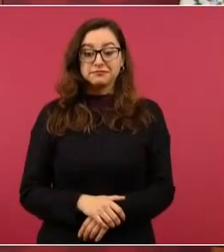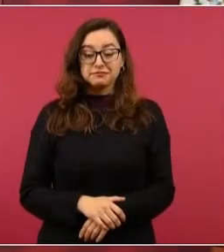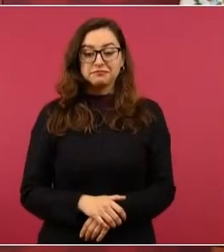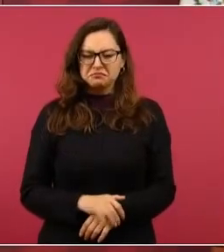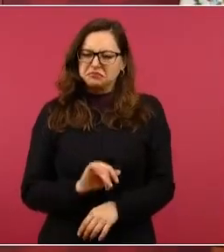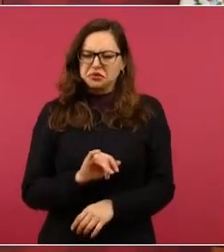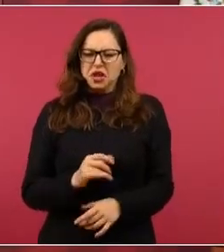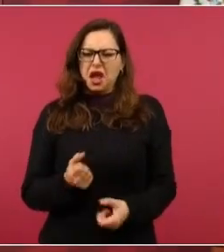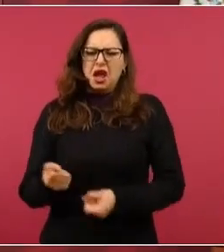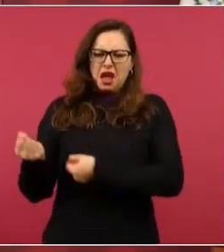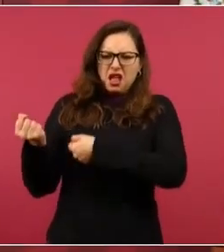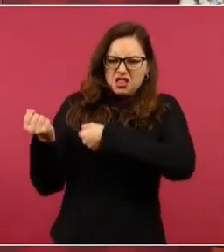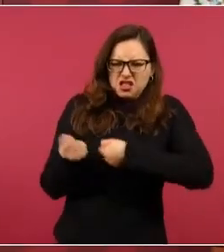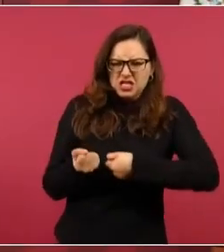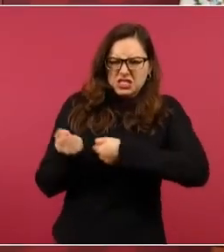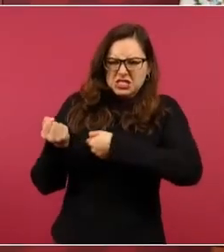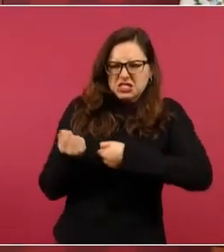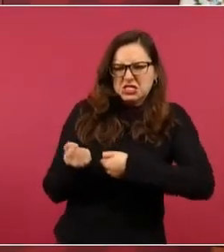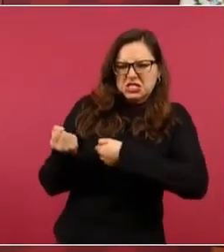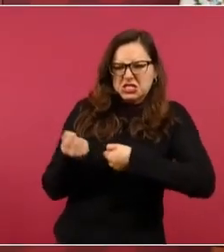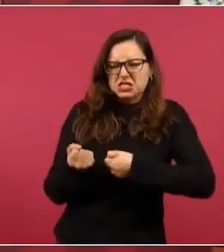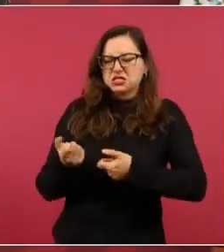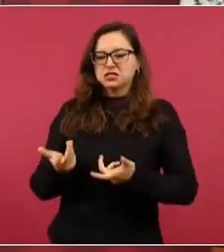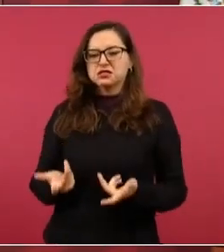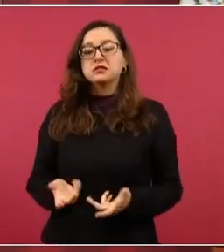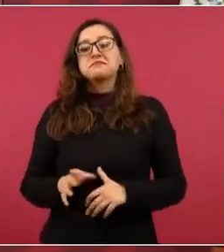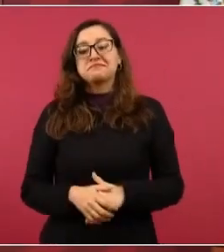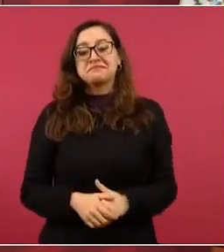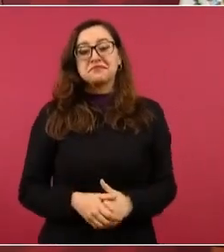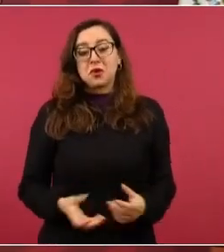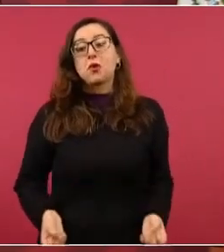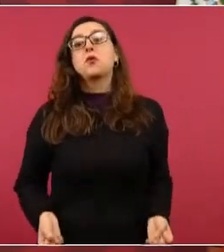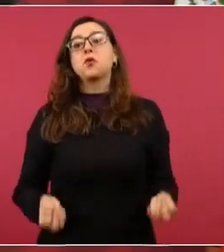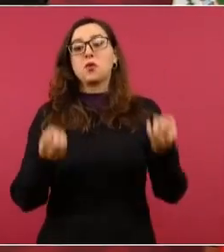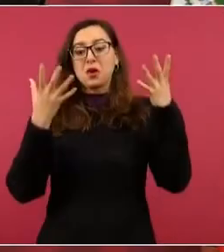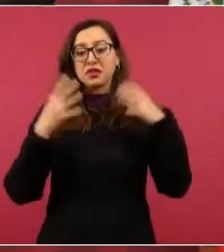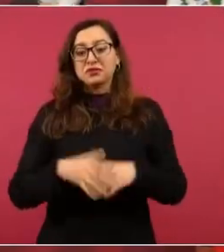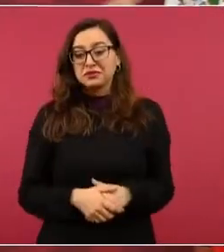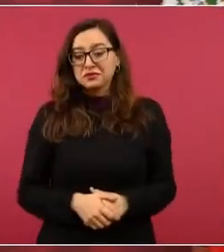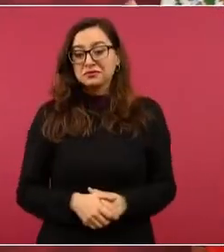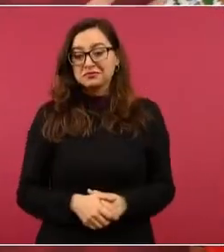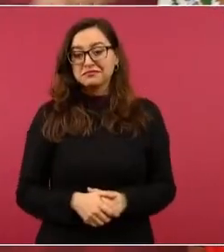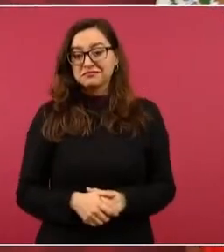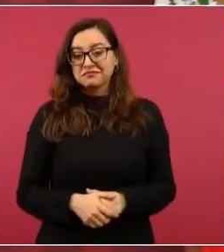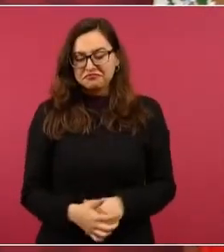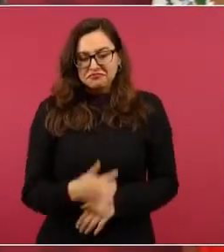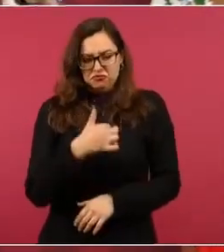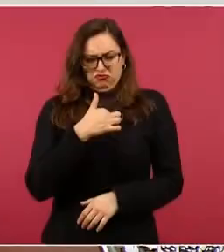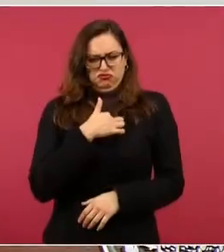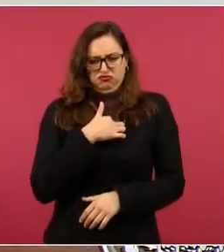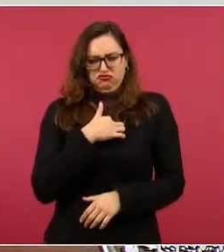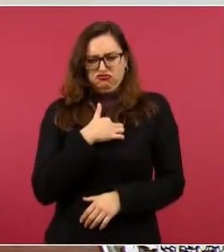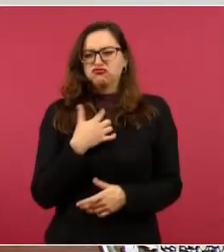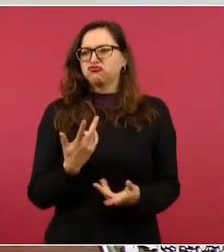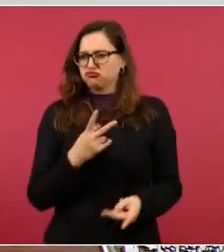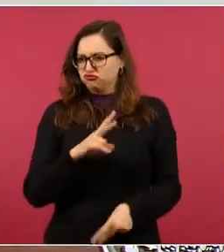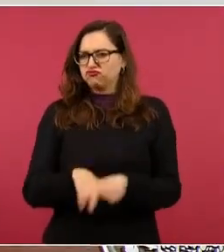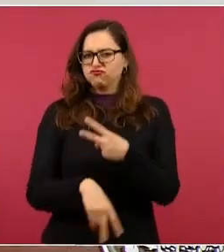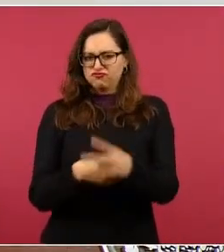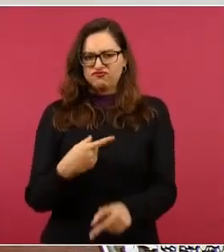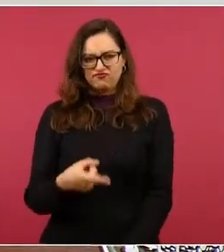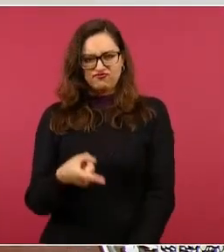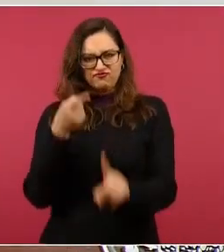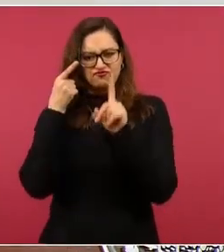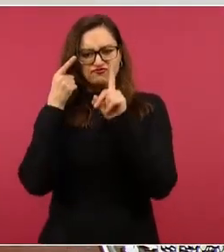¿Y cuántos más van a venir que tienen algo por lo que están contentos,